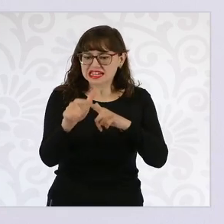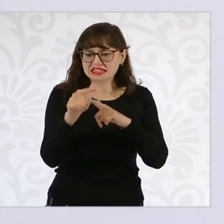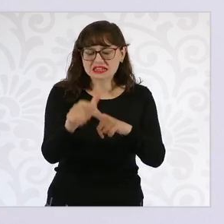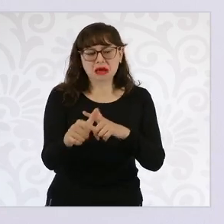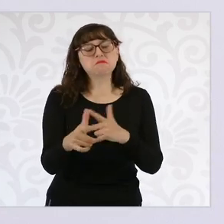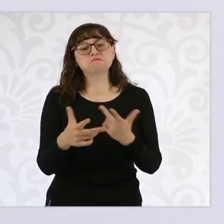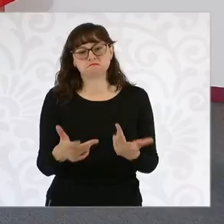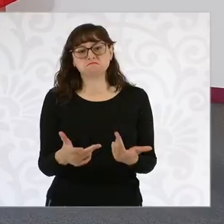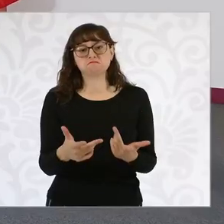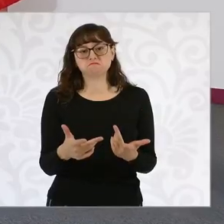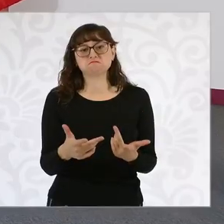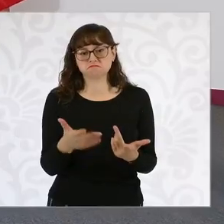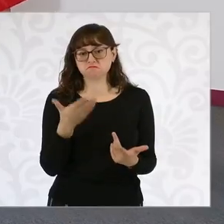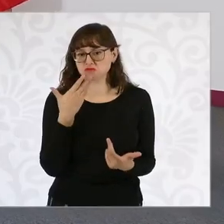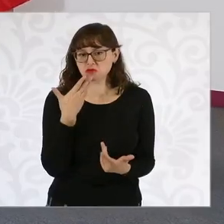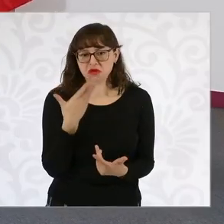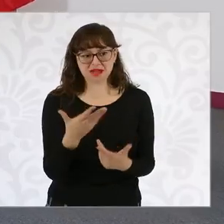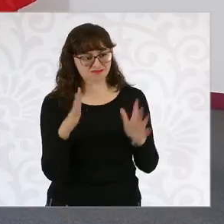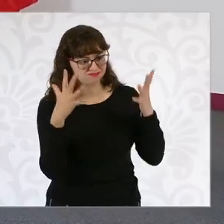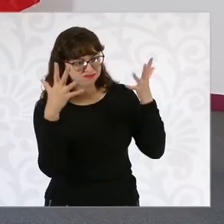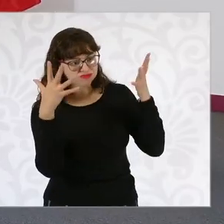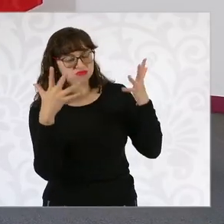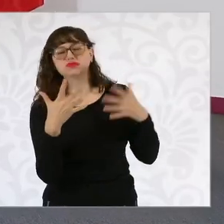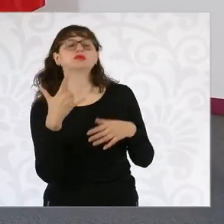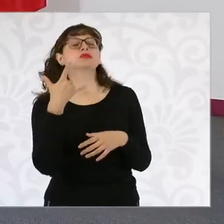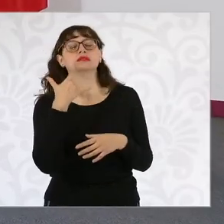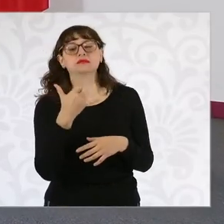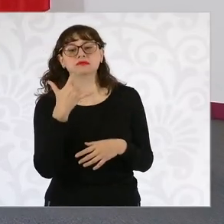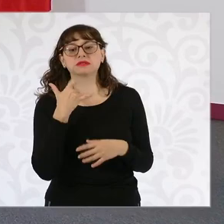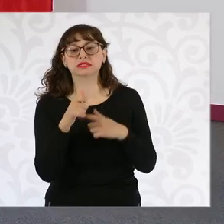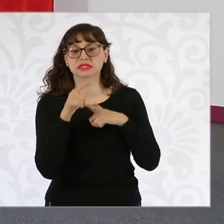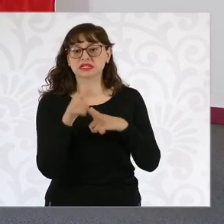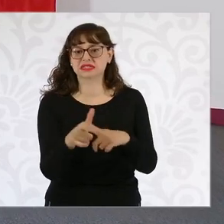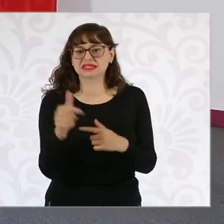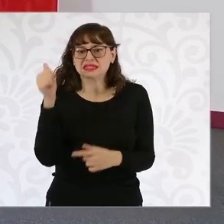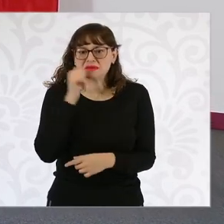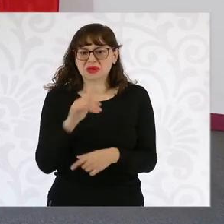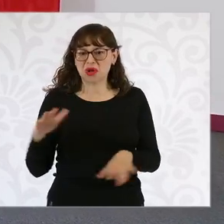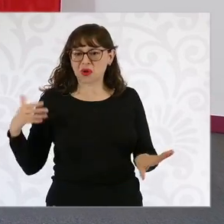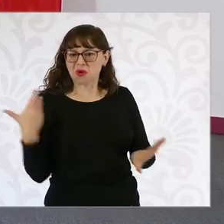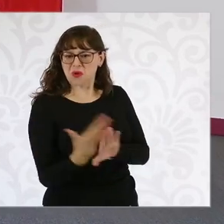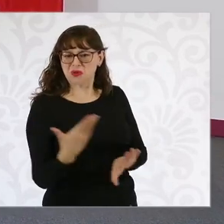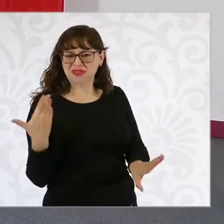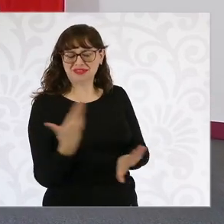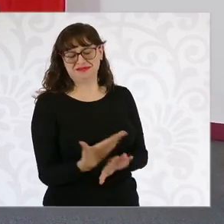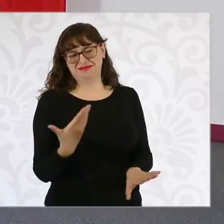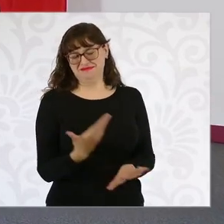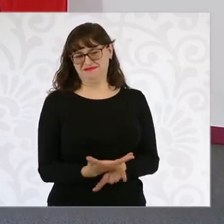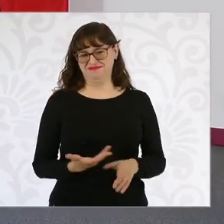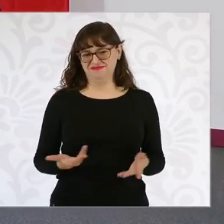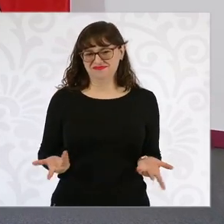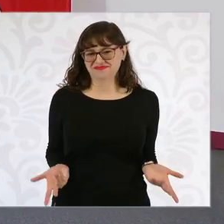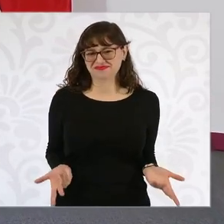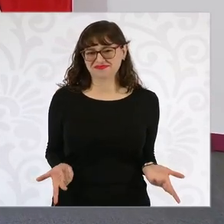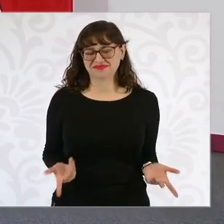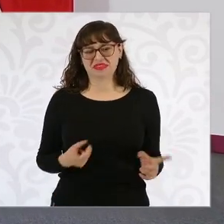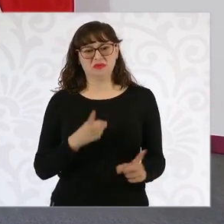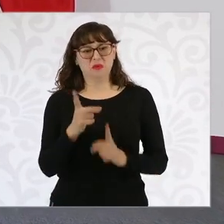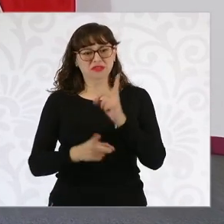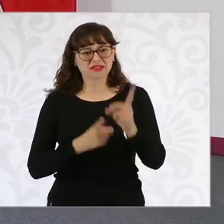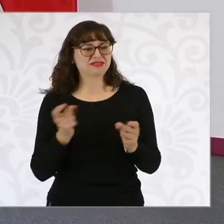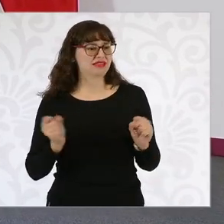Luego esta cosa de que se va todo el mundo contra el deportista, el atleta, el piloto.